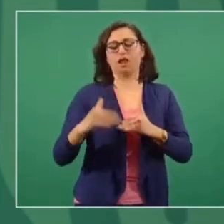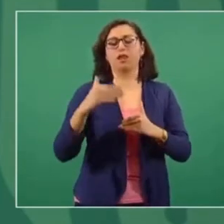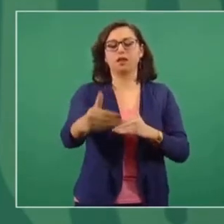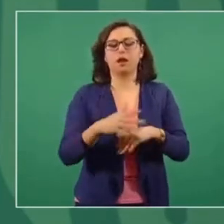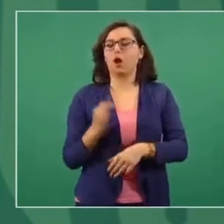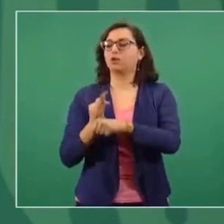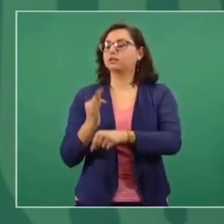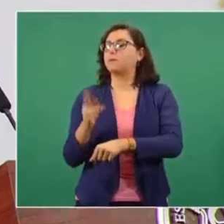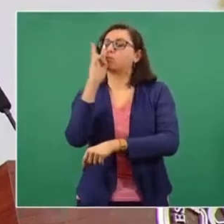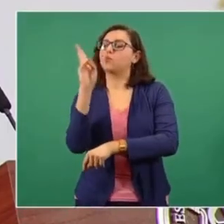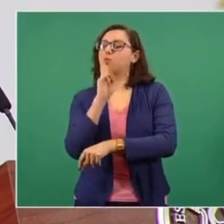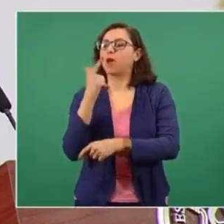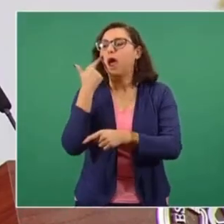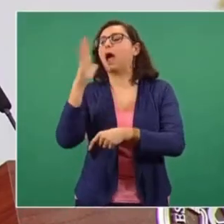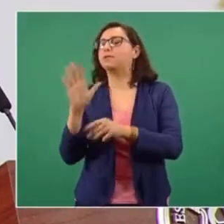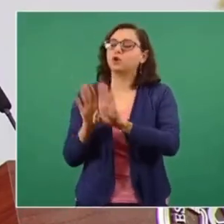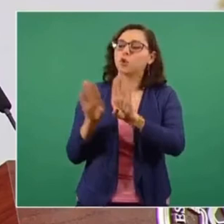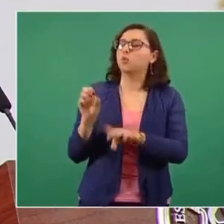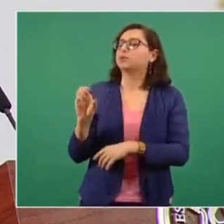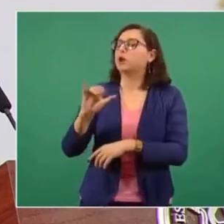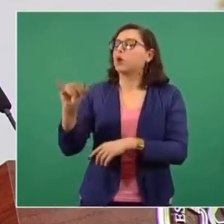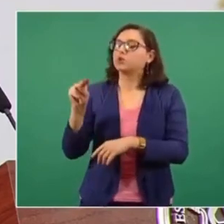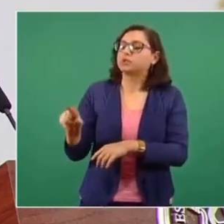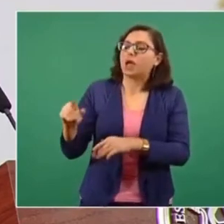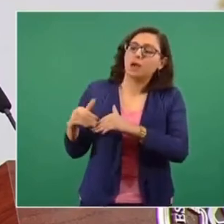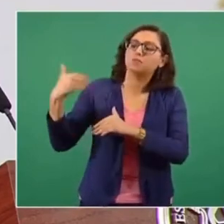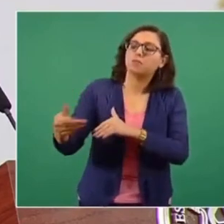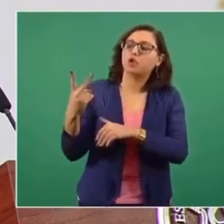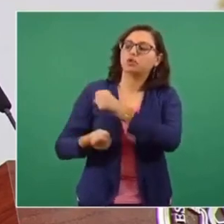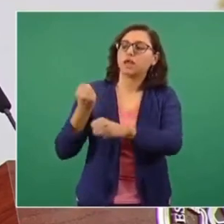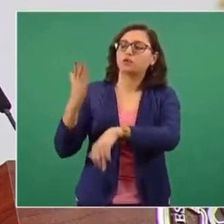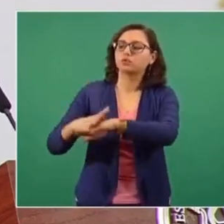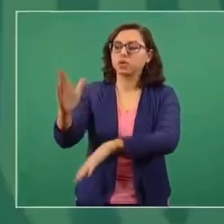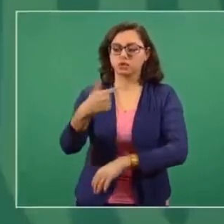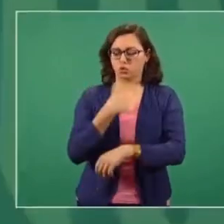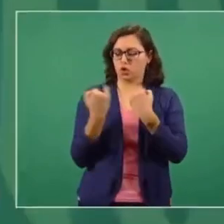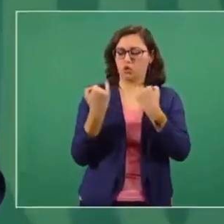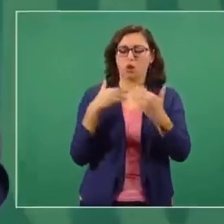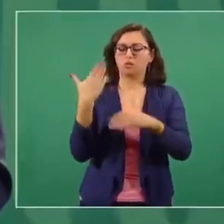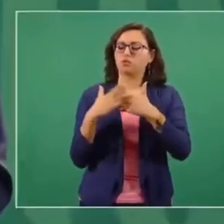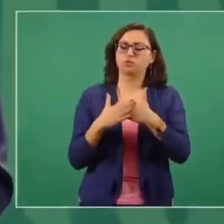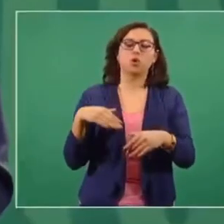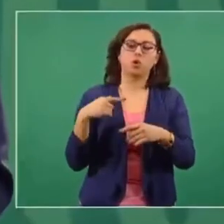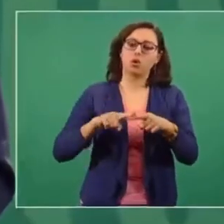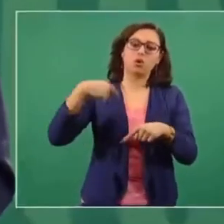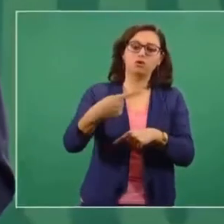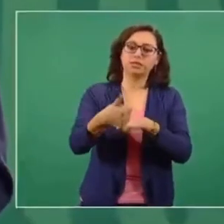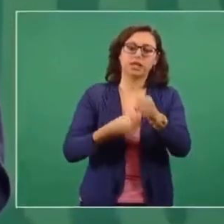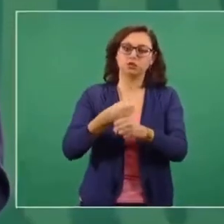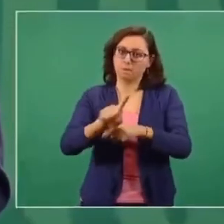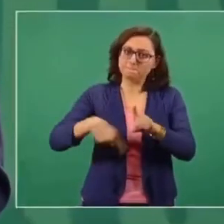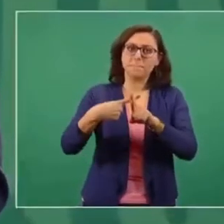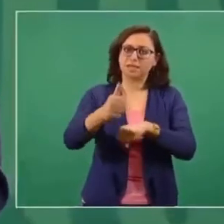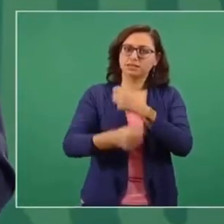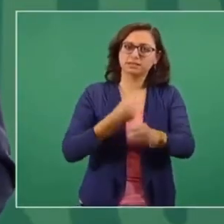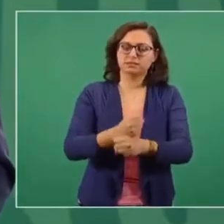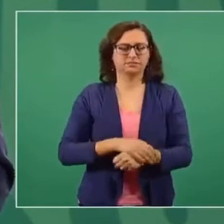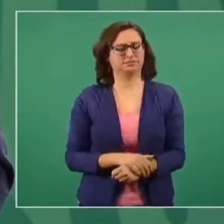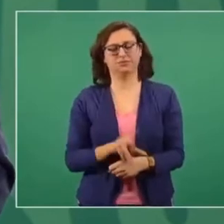ya es un ensayo general, un prólogo, una introducción a mi propósito de reelección. No, yo no soy como ellos, como